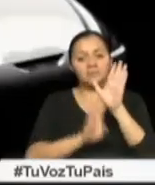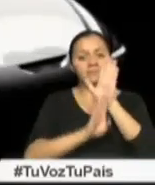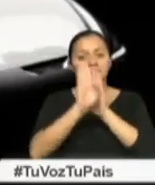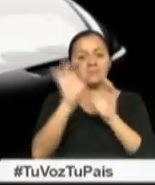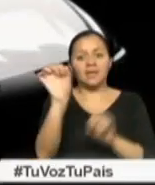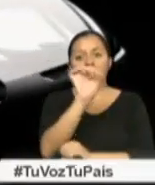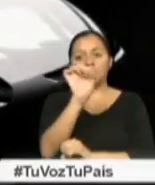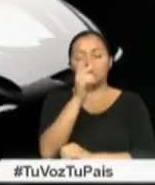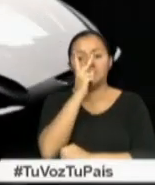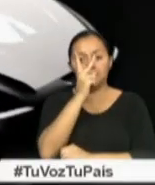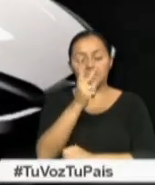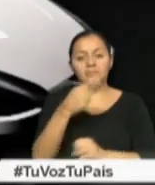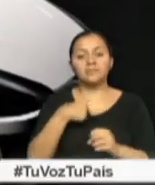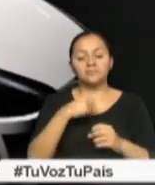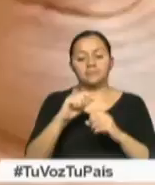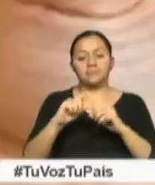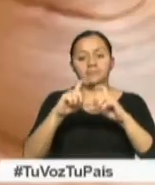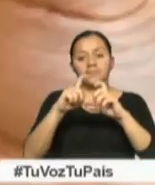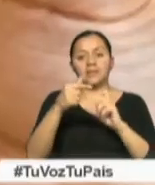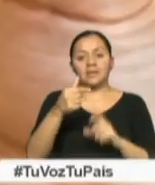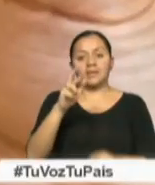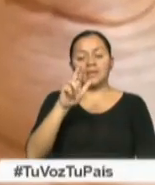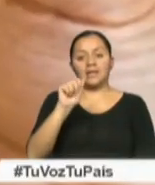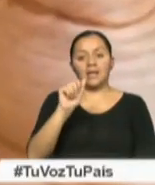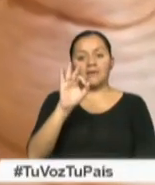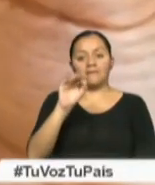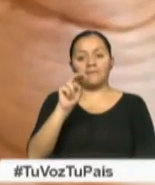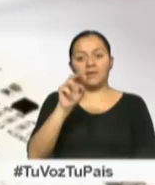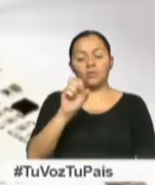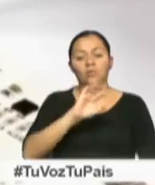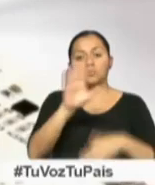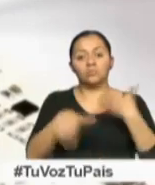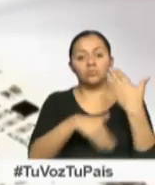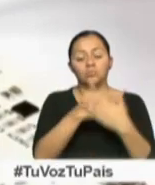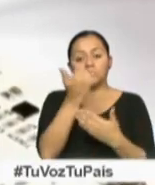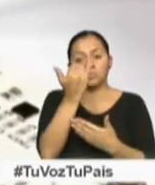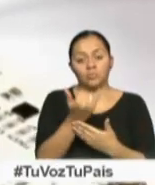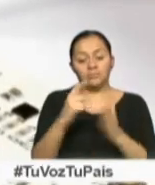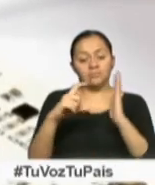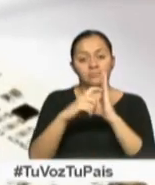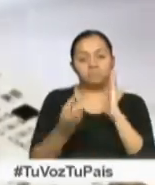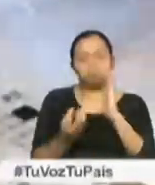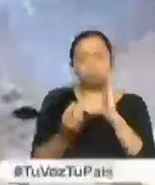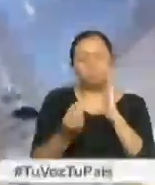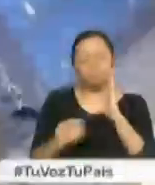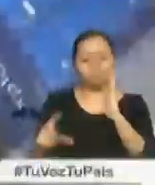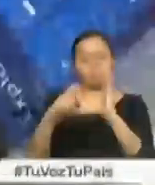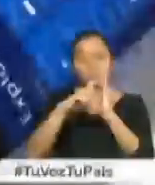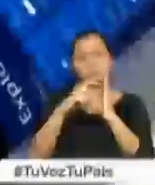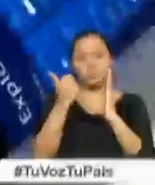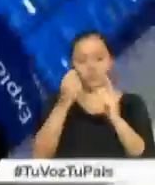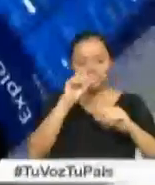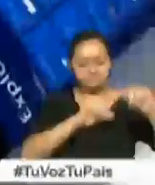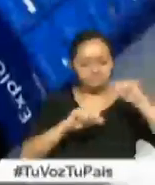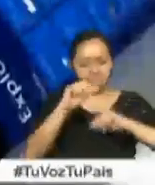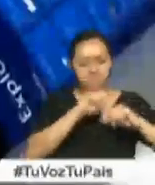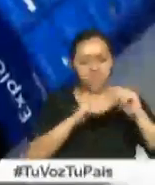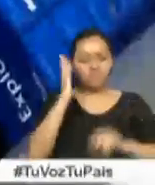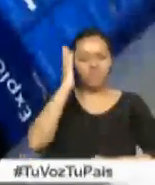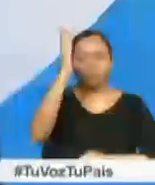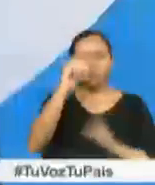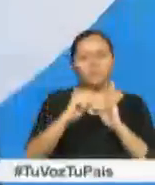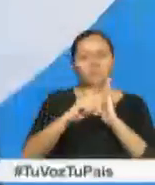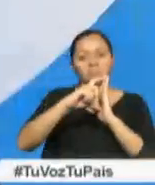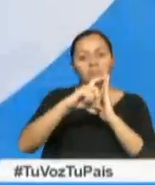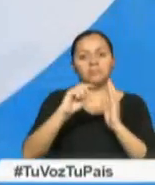autos eléctricos y baterías de grafeno elemento que proviene del carbono y que por sus bondades es considerado el material del futuro